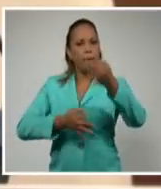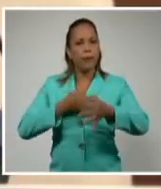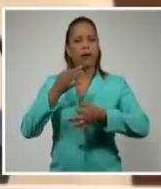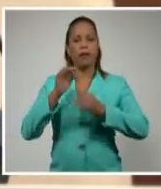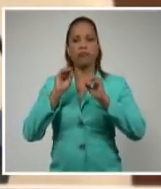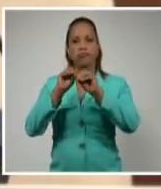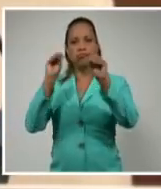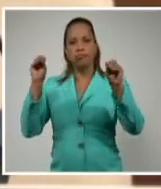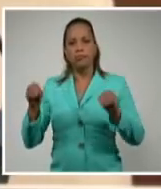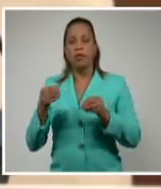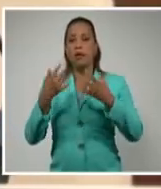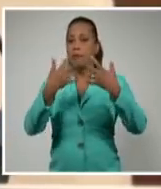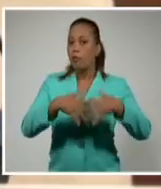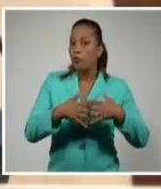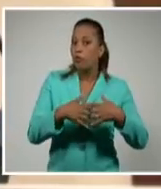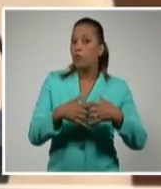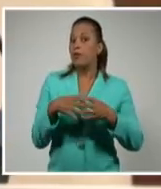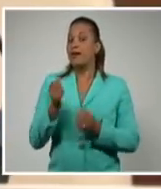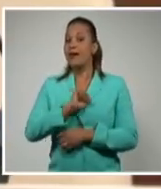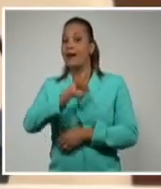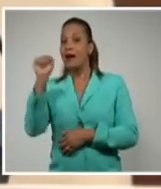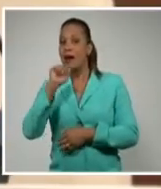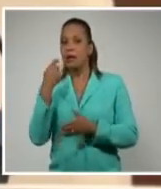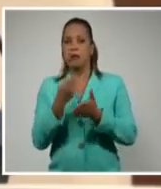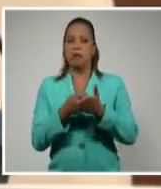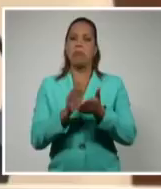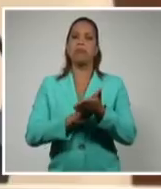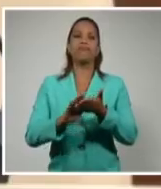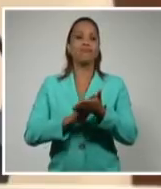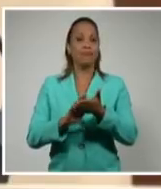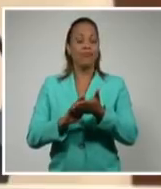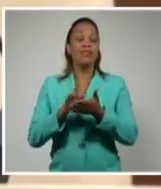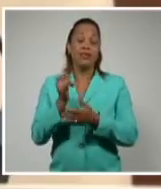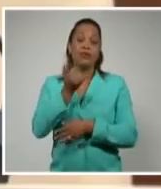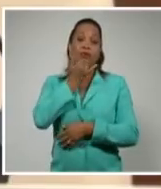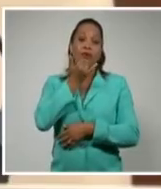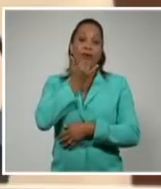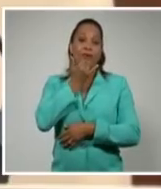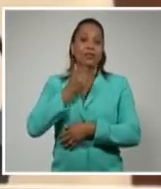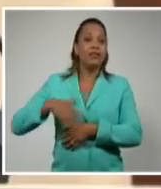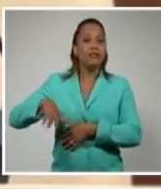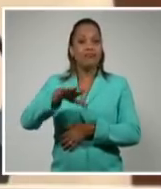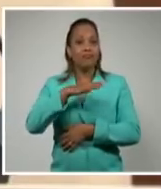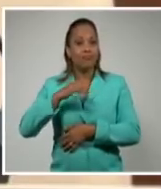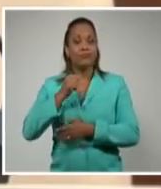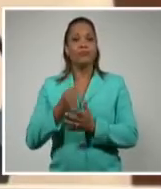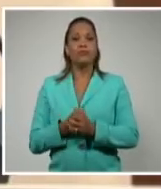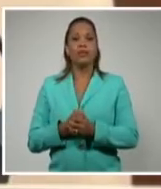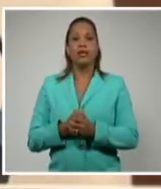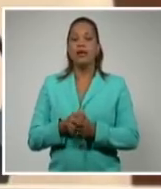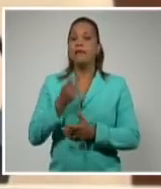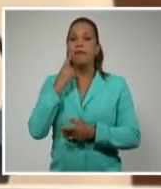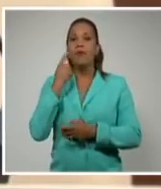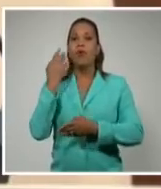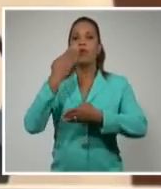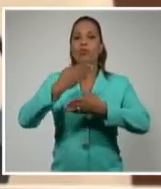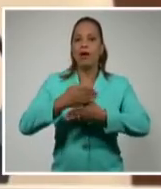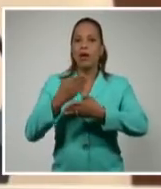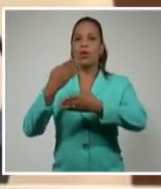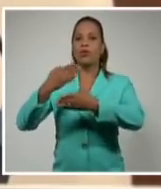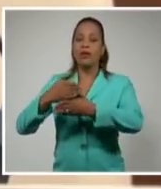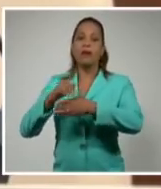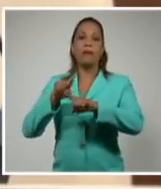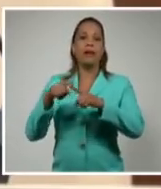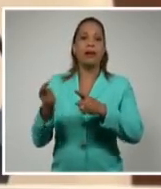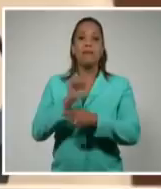Y la persistencia de estos problemas también implica a nuestro modo de ver riesgos y obstáculos para alcanzar las metas y